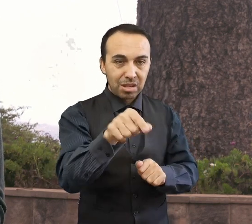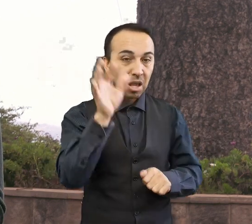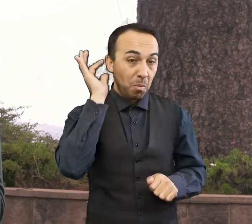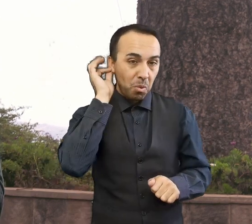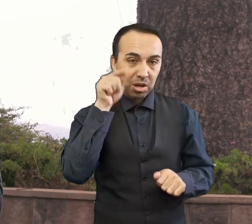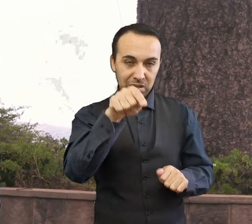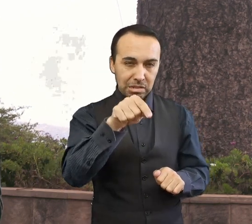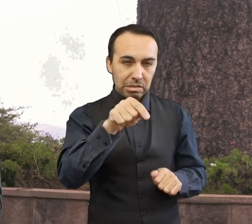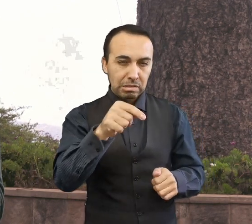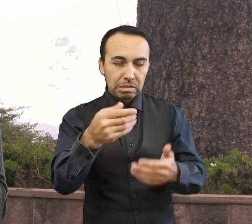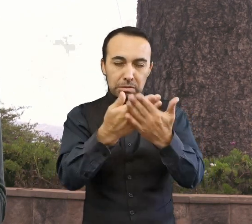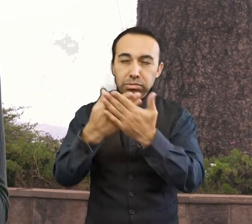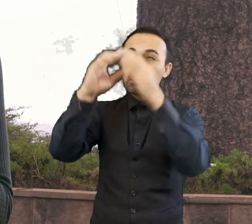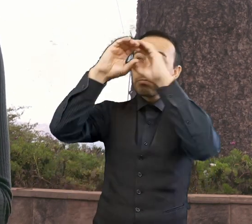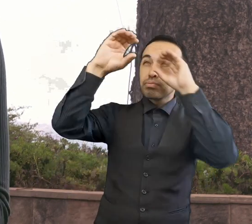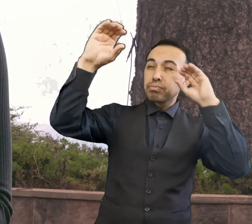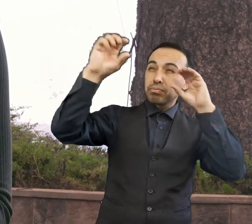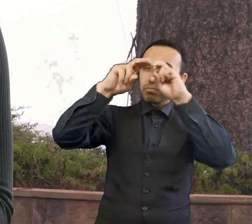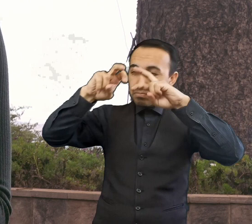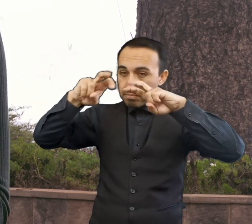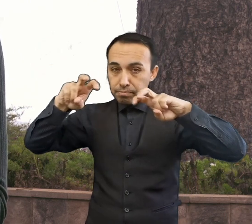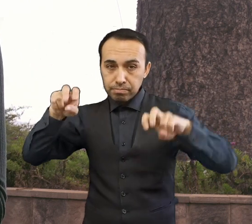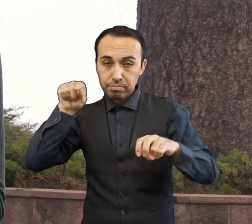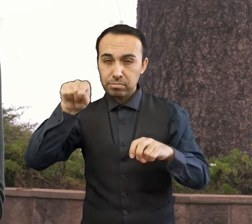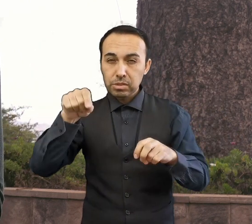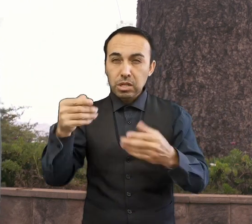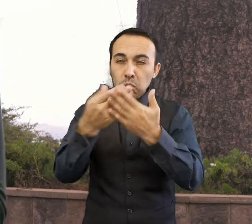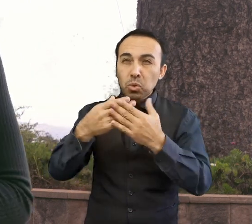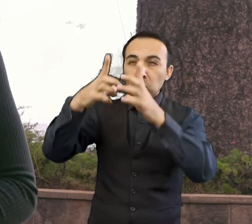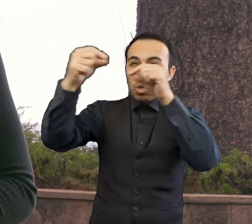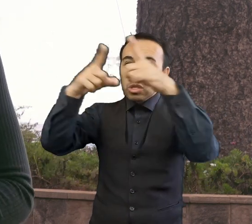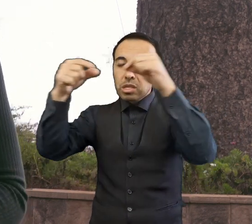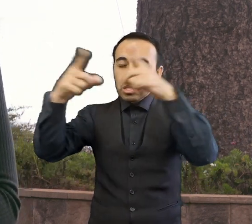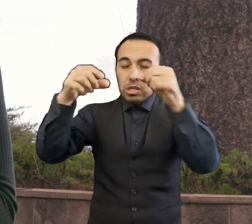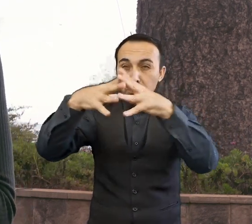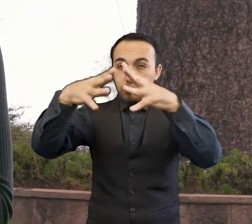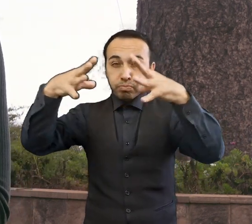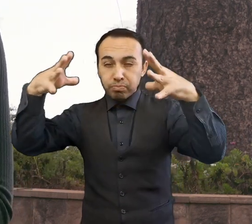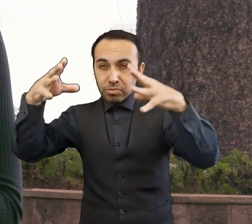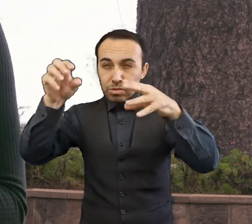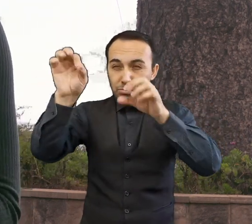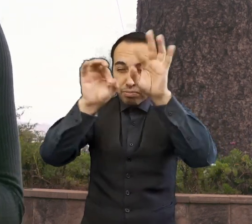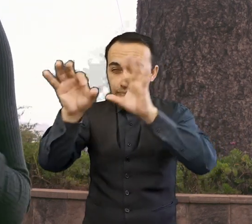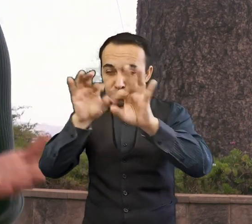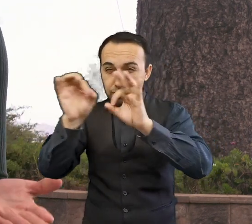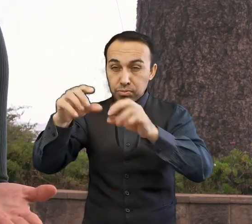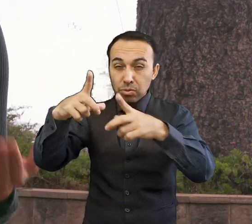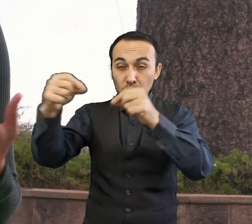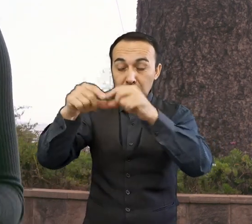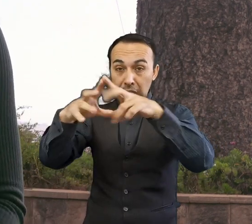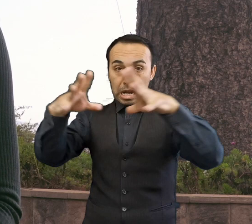Campanas, quien estudia estrellas masivas y supernovas. Si quieres saber más sobre su trabajo, te invitamos a ver el capítulo sobre